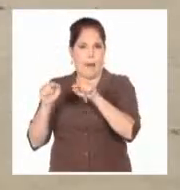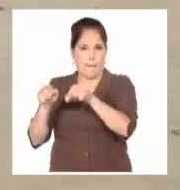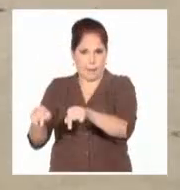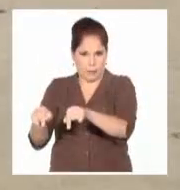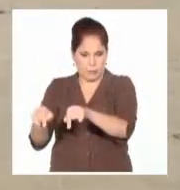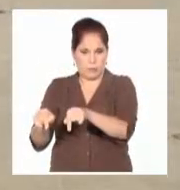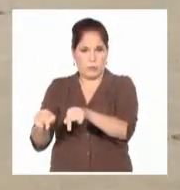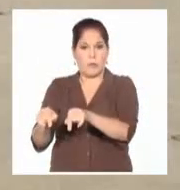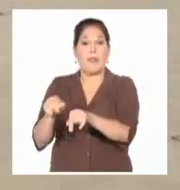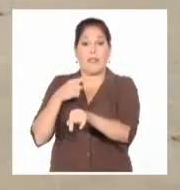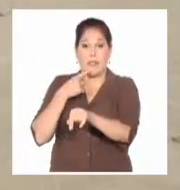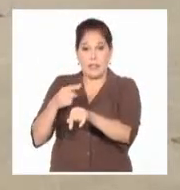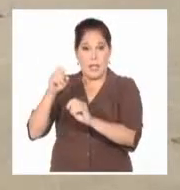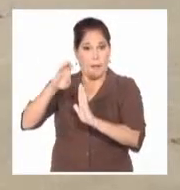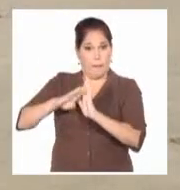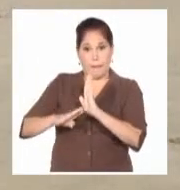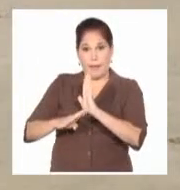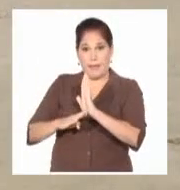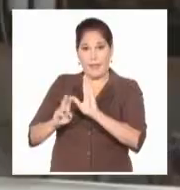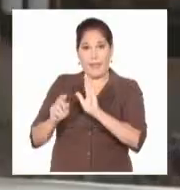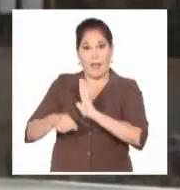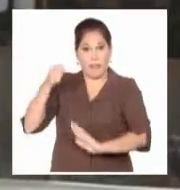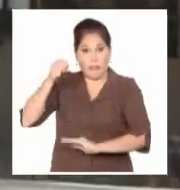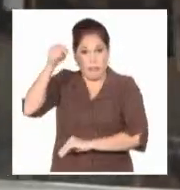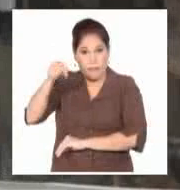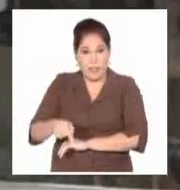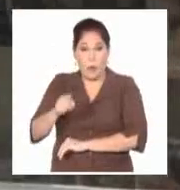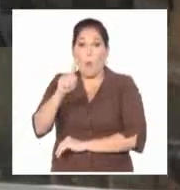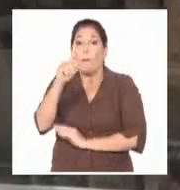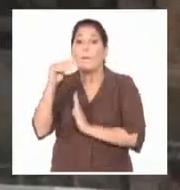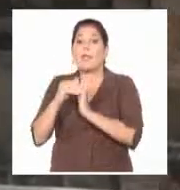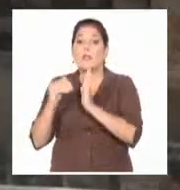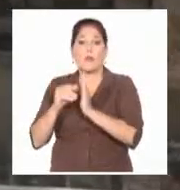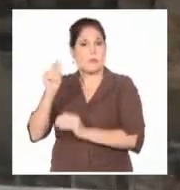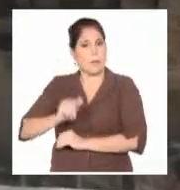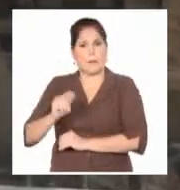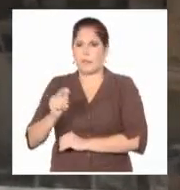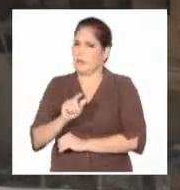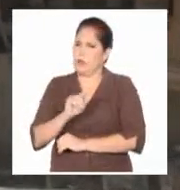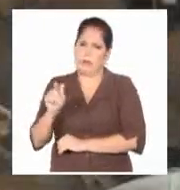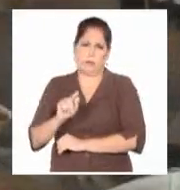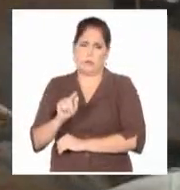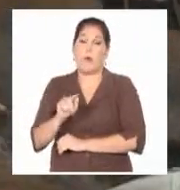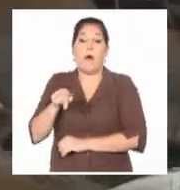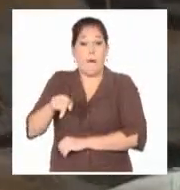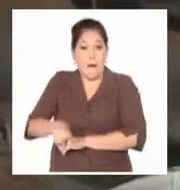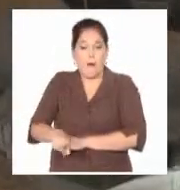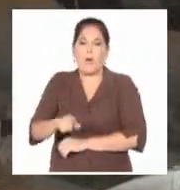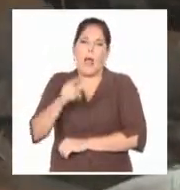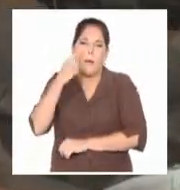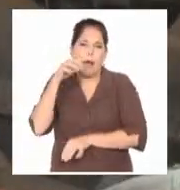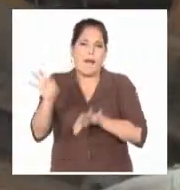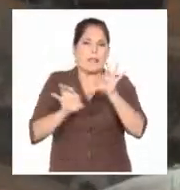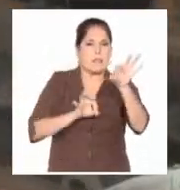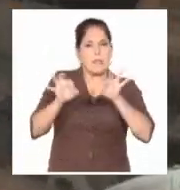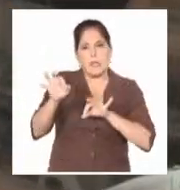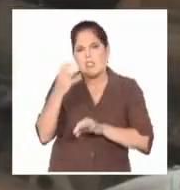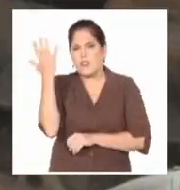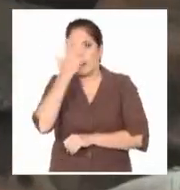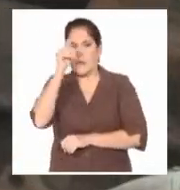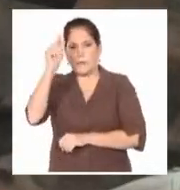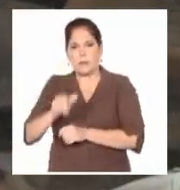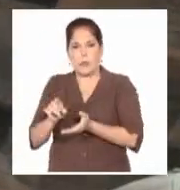Aseguran que la medida no será aplicada para el millón de afganos con estatus de refugiados al tiempo que permitirán el regreso de quienes sean